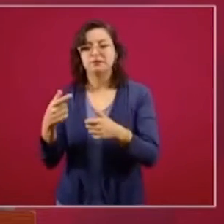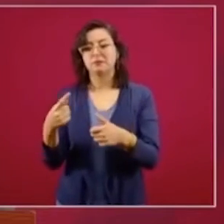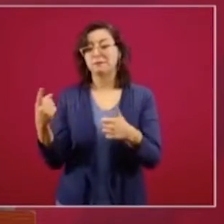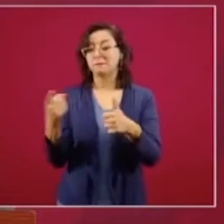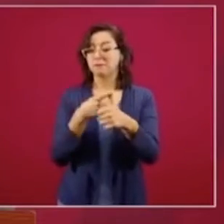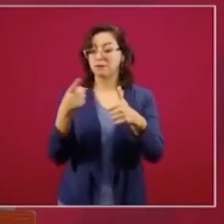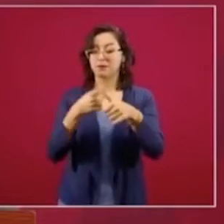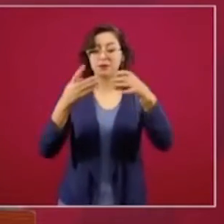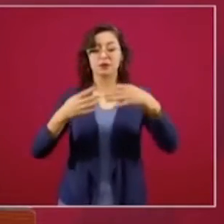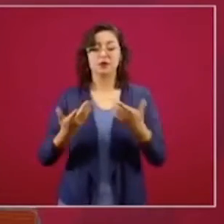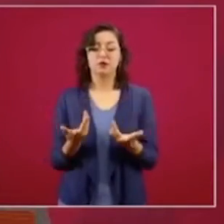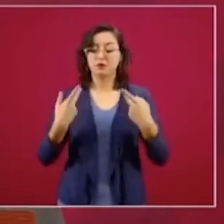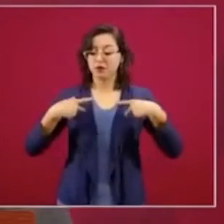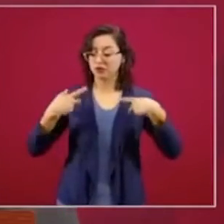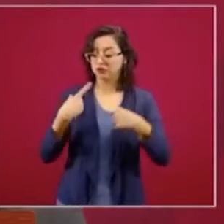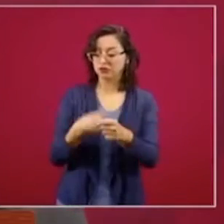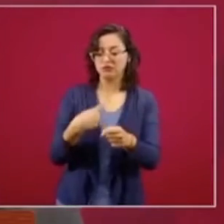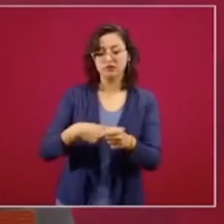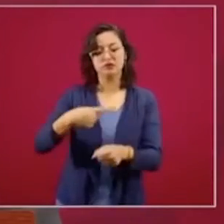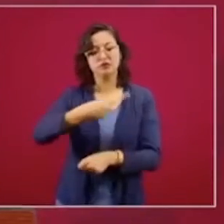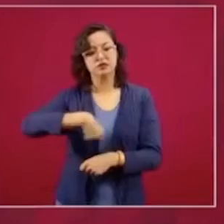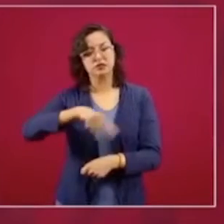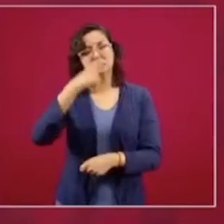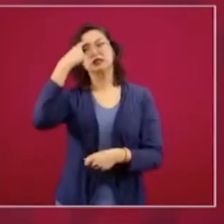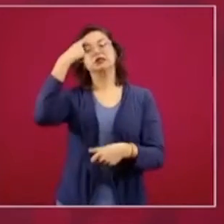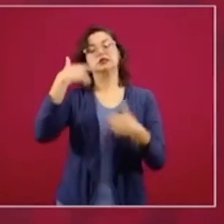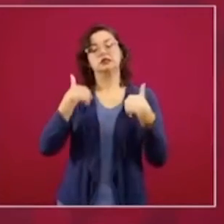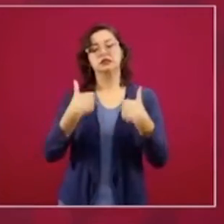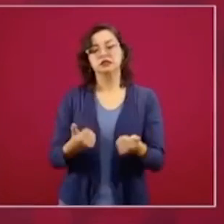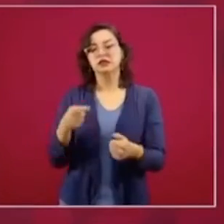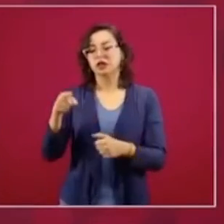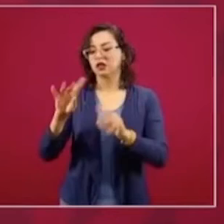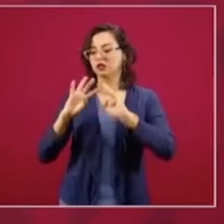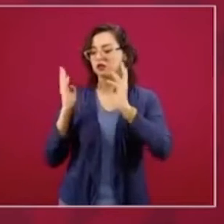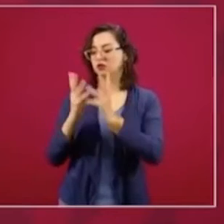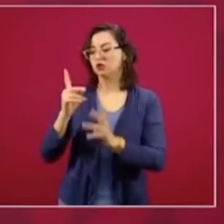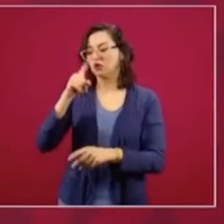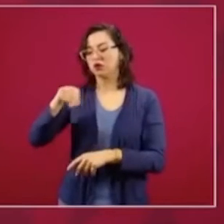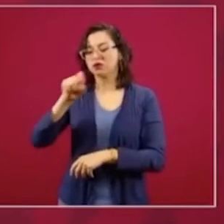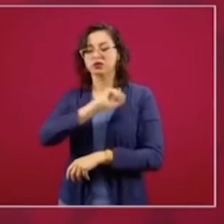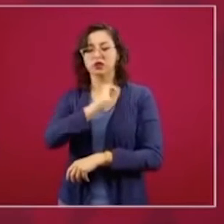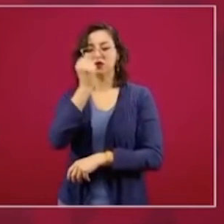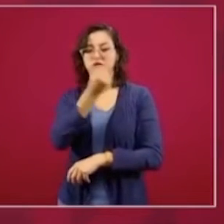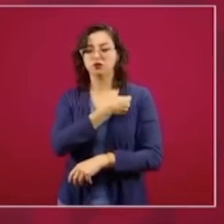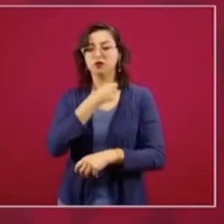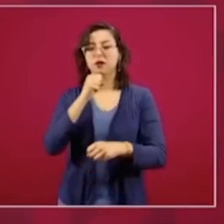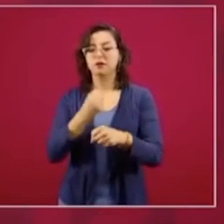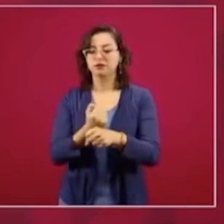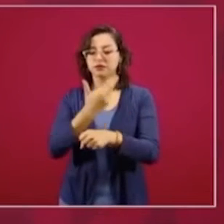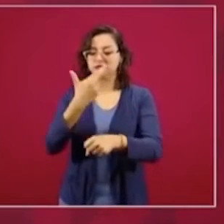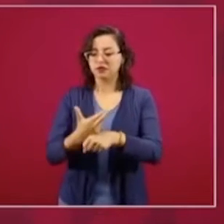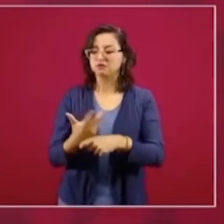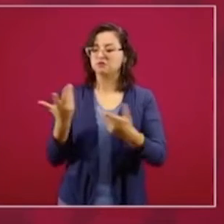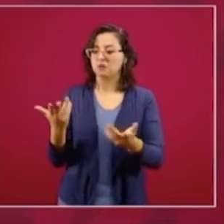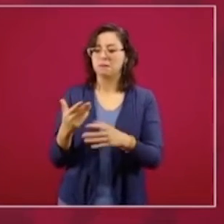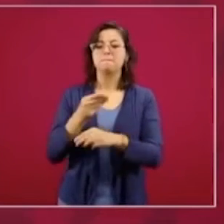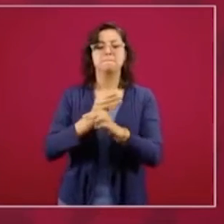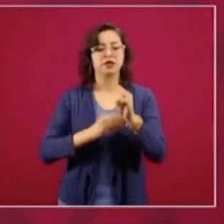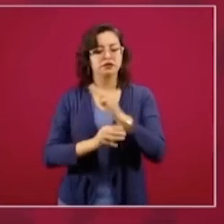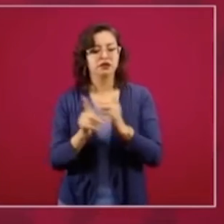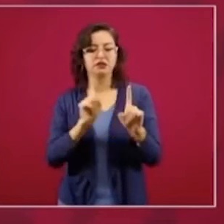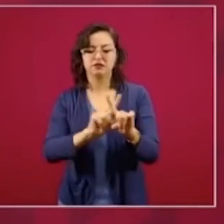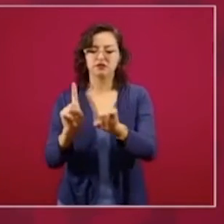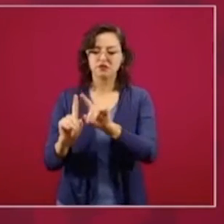pacientes. Trabajamos junto con el Consejo de Salud General y con la Secretaría de Salud y se generaron materiales que han estado disponibles en los